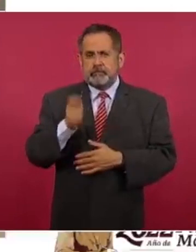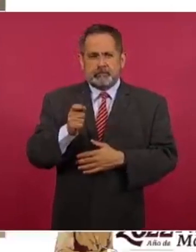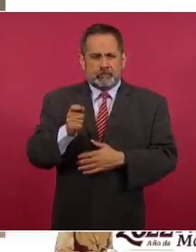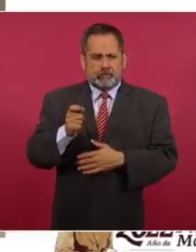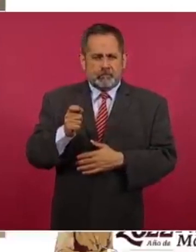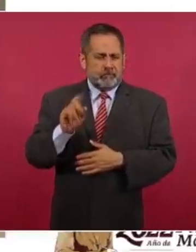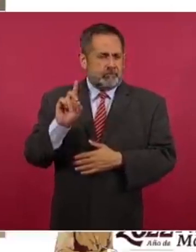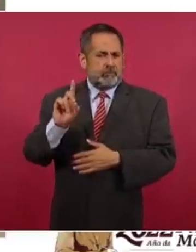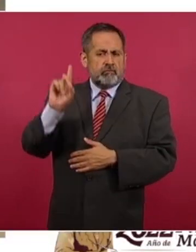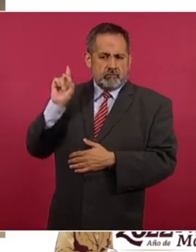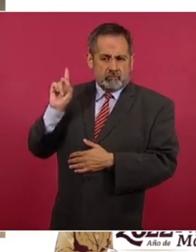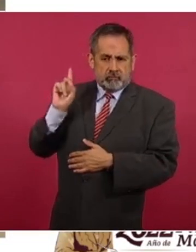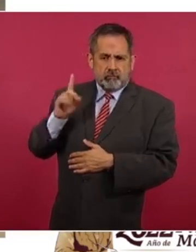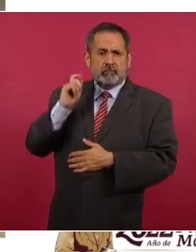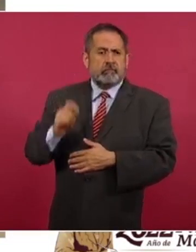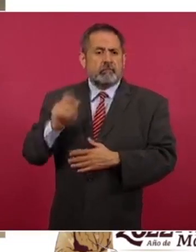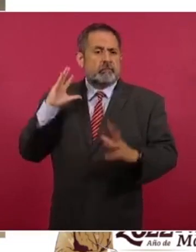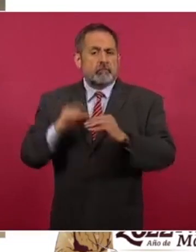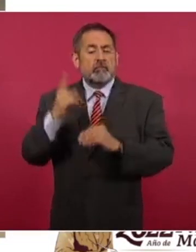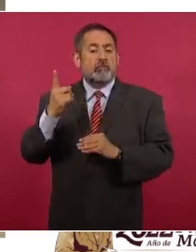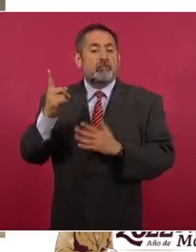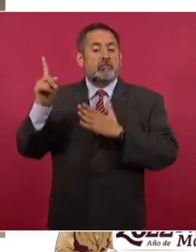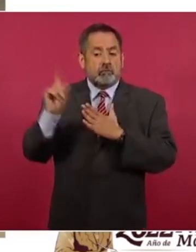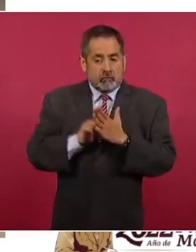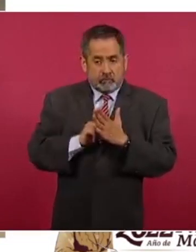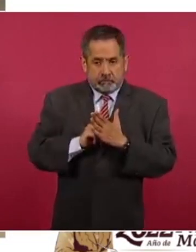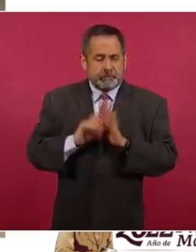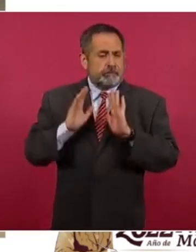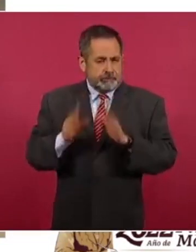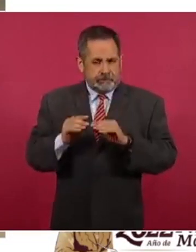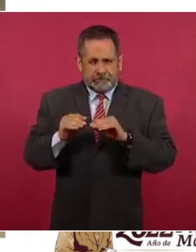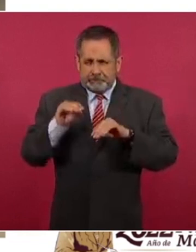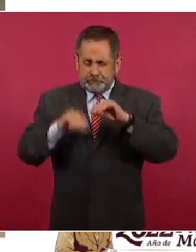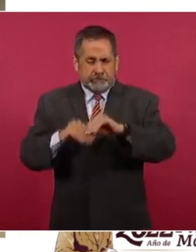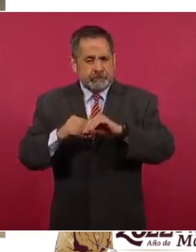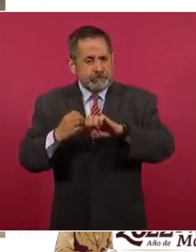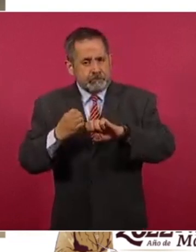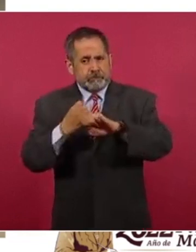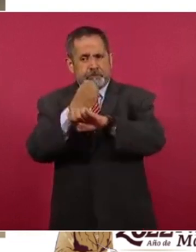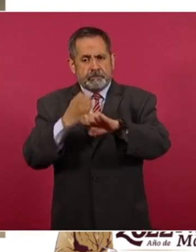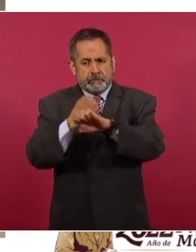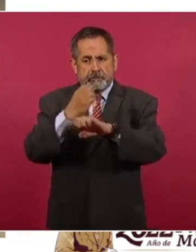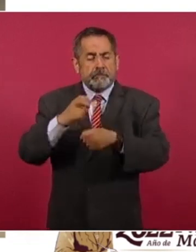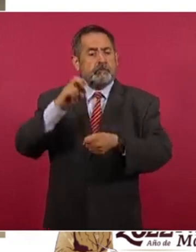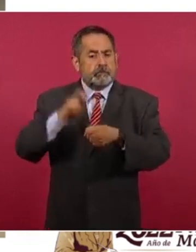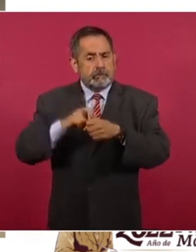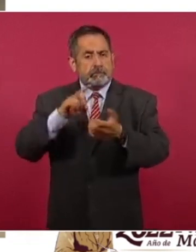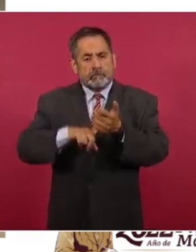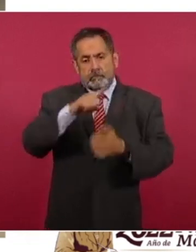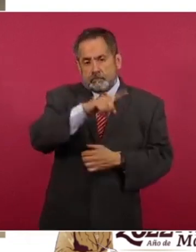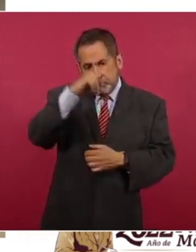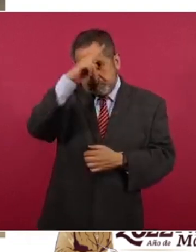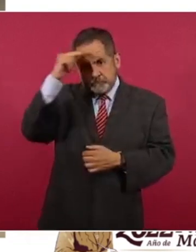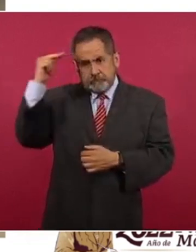cumplimos un mes ya operando el sistema estatal del estado de Nayarit.